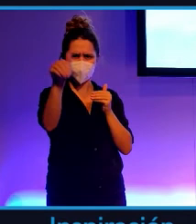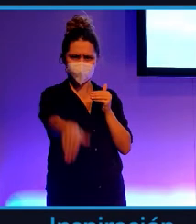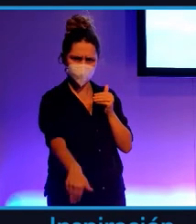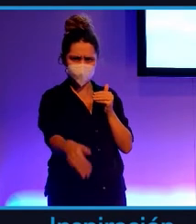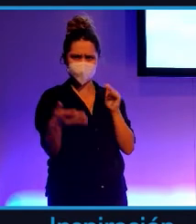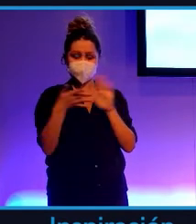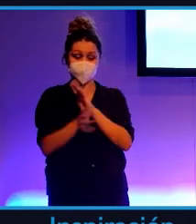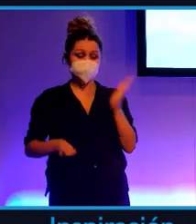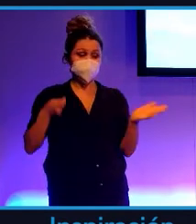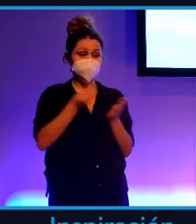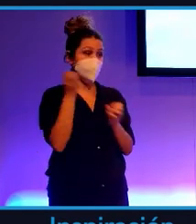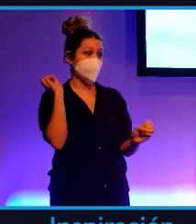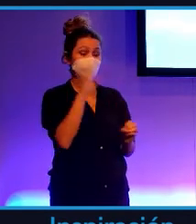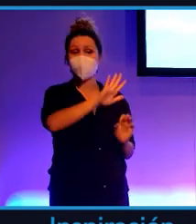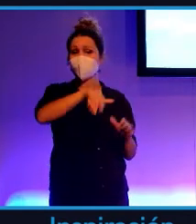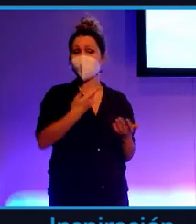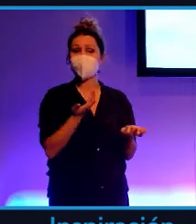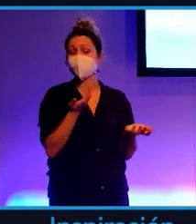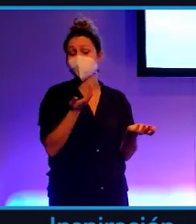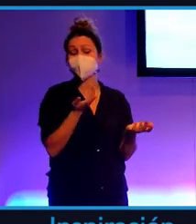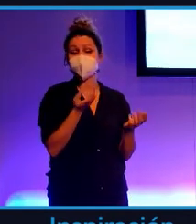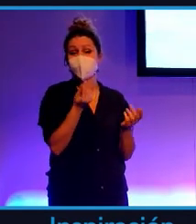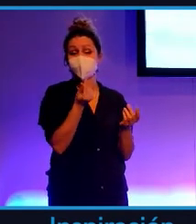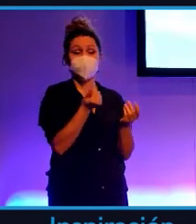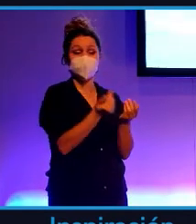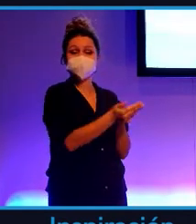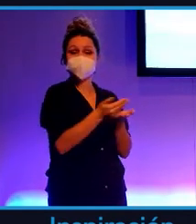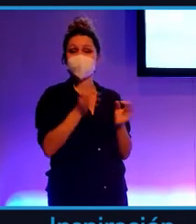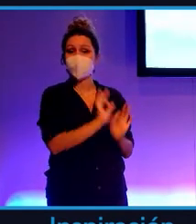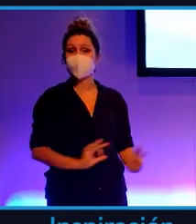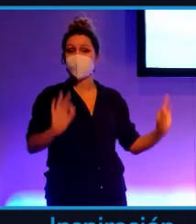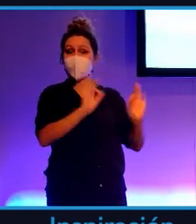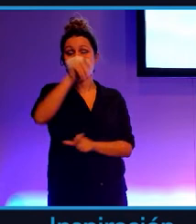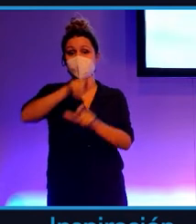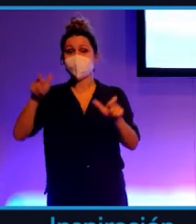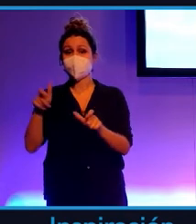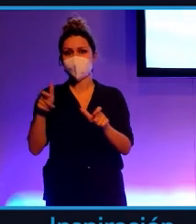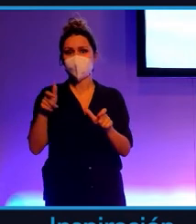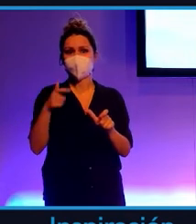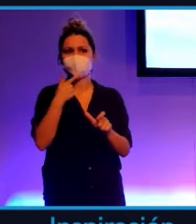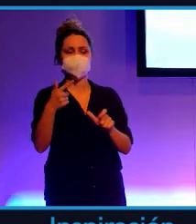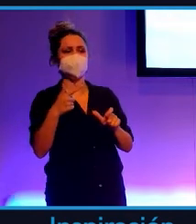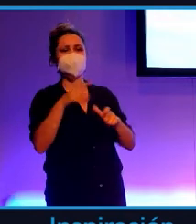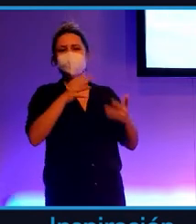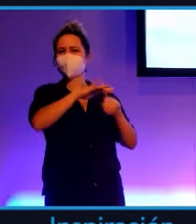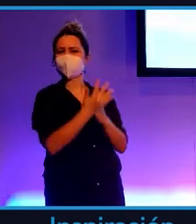Cualquiera que invierta ahora en Bitcoin va a perder todo. Les encanta a muchos decir que es una burbuja.